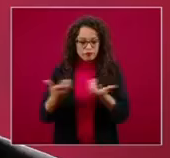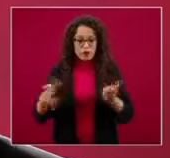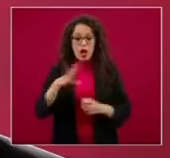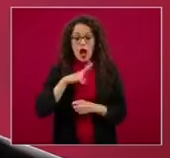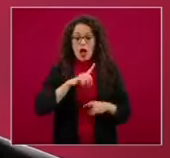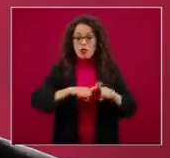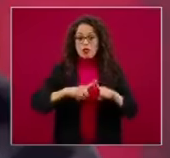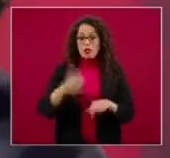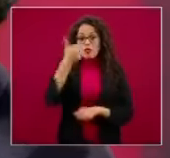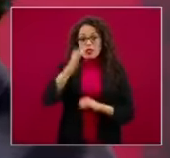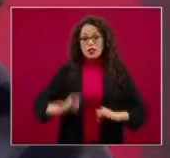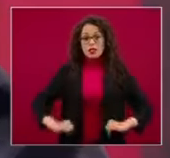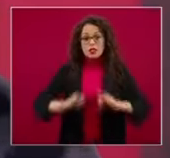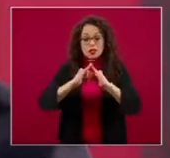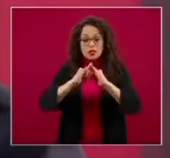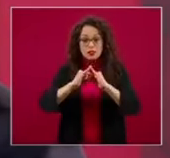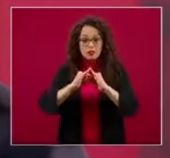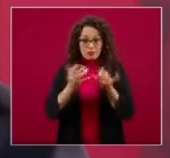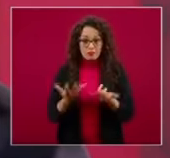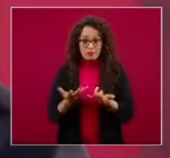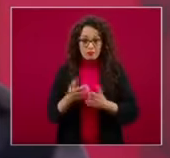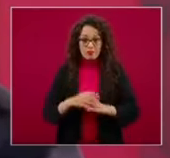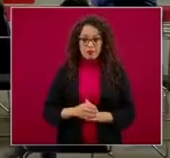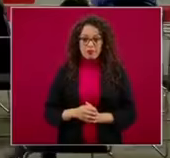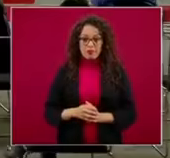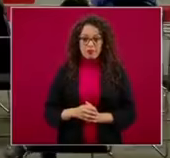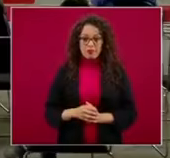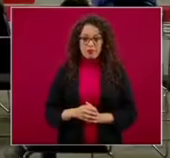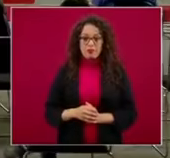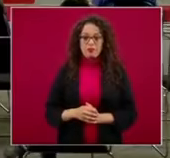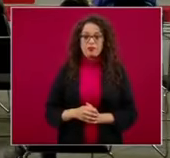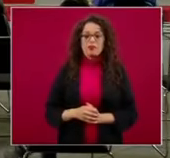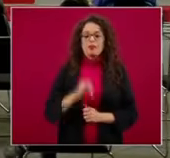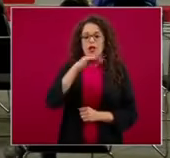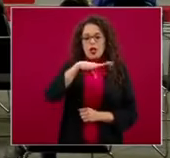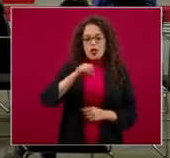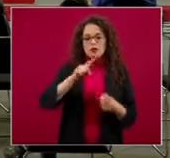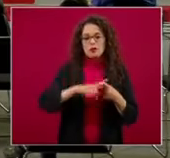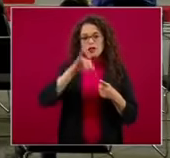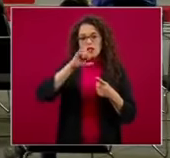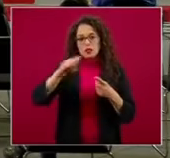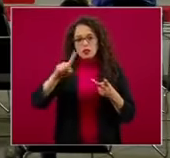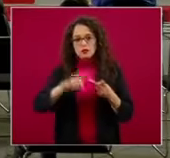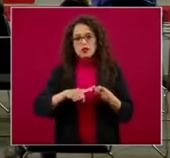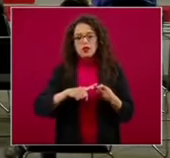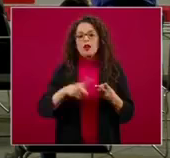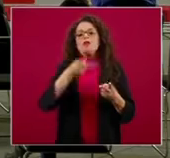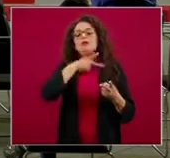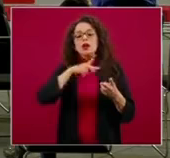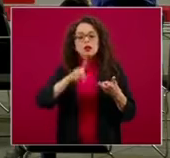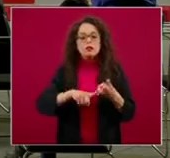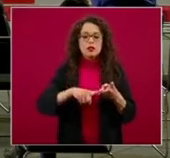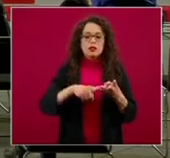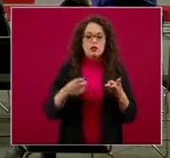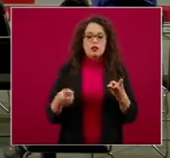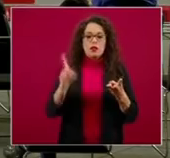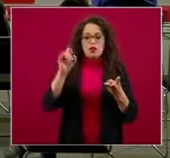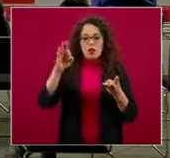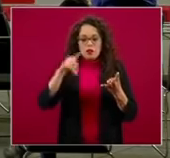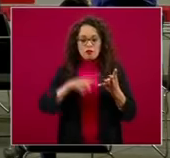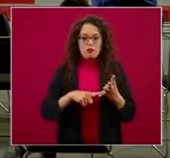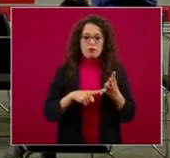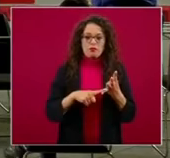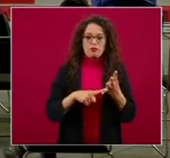que lo conforman las instituciones de seguridad social el IMSS el Issste los servicios médicos de Pemex el DIF